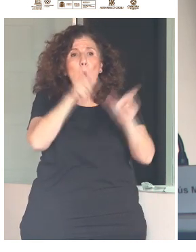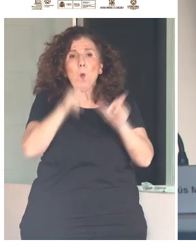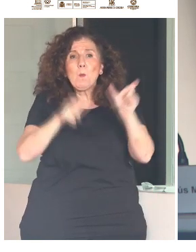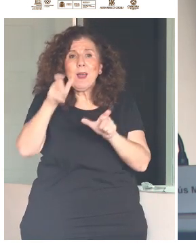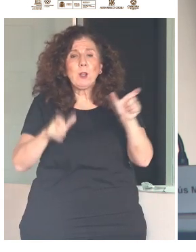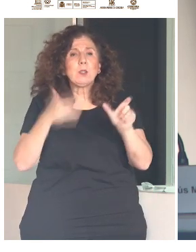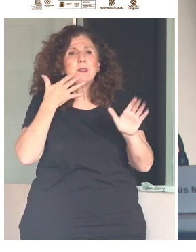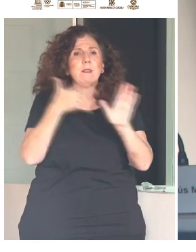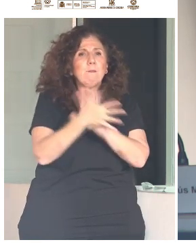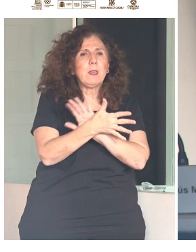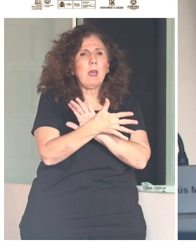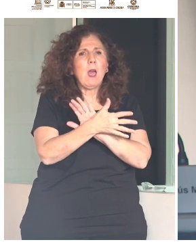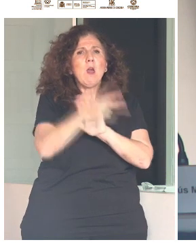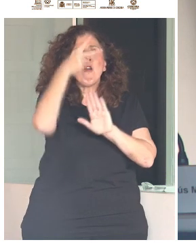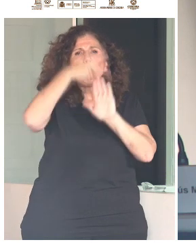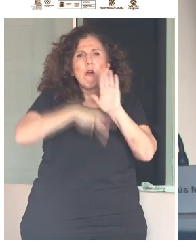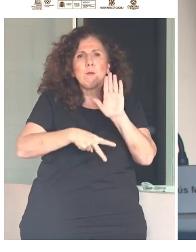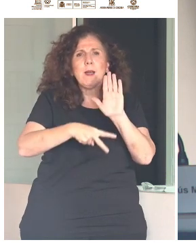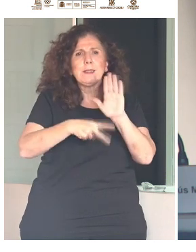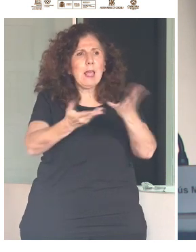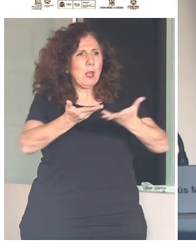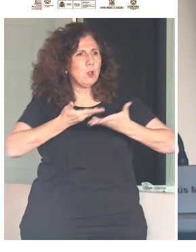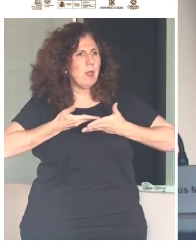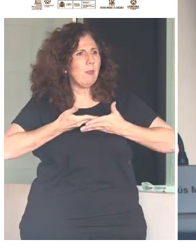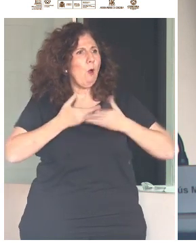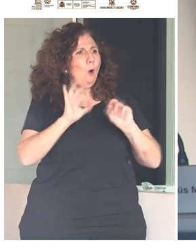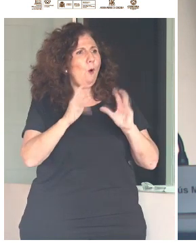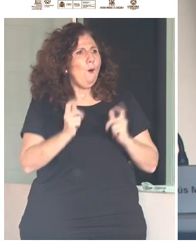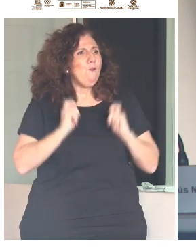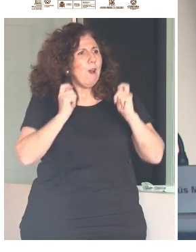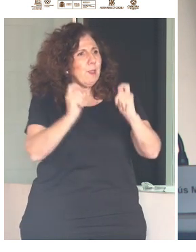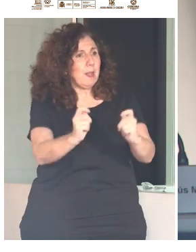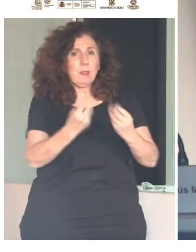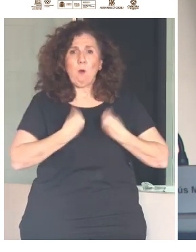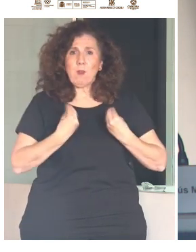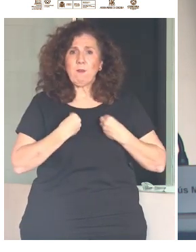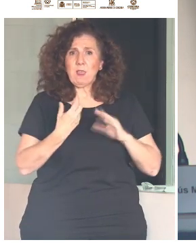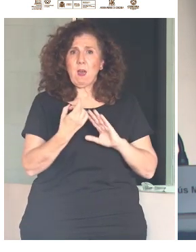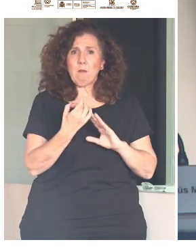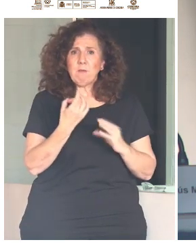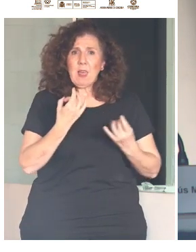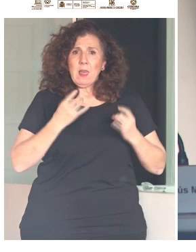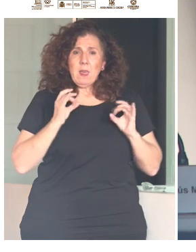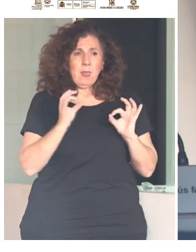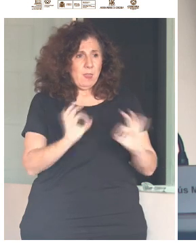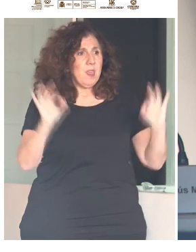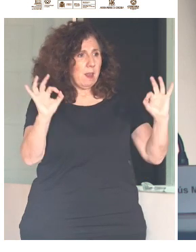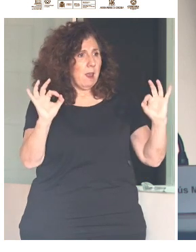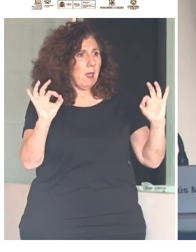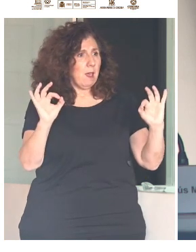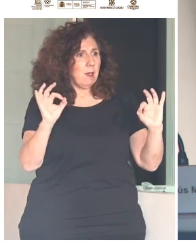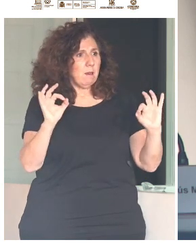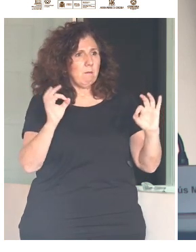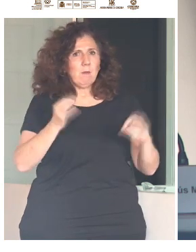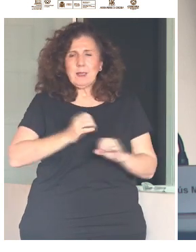protegen o facilitan bienes para el desarrollo de una vida humana digna, parece estar fuera de toda duda que